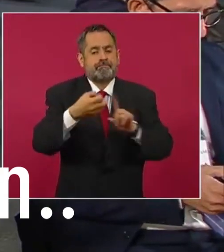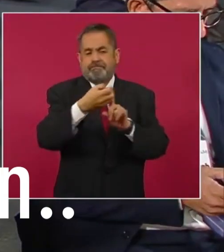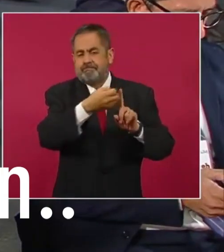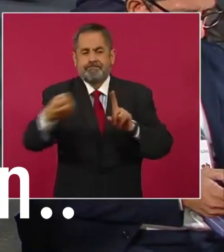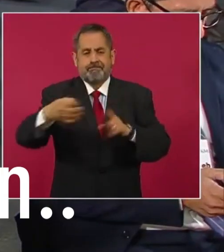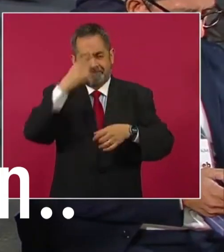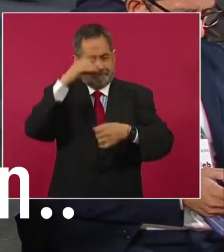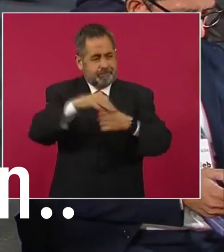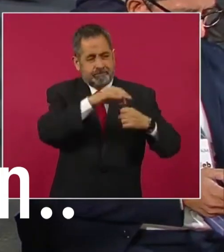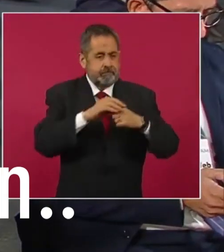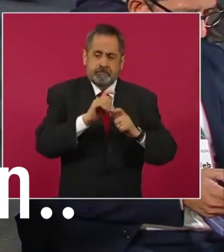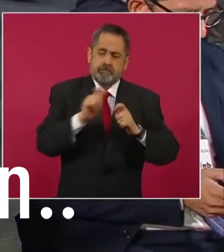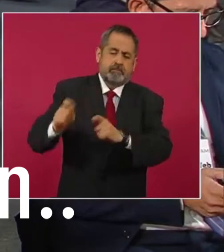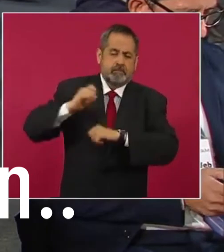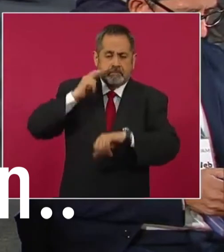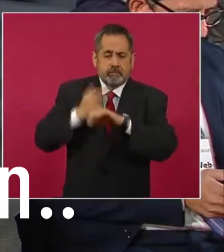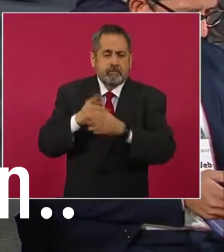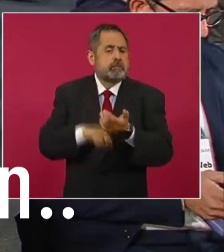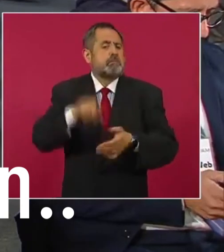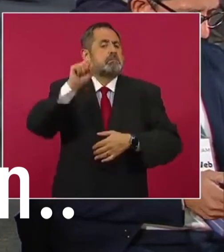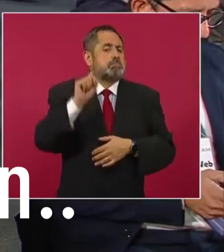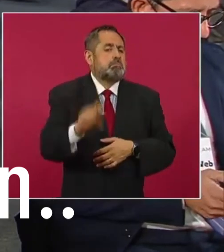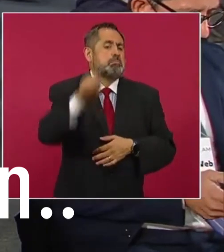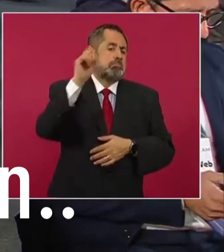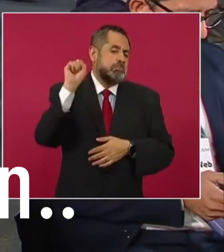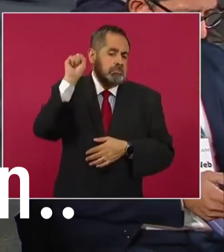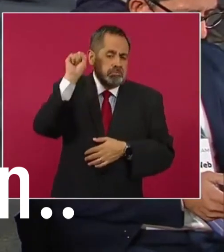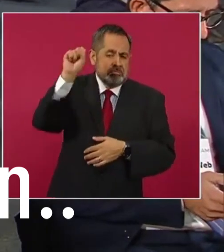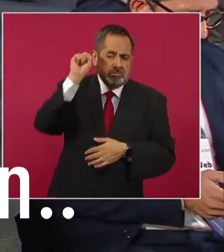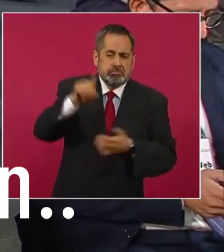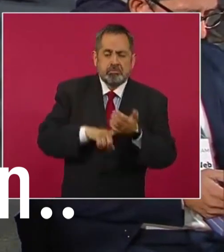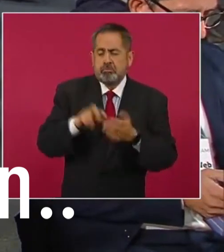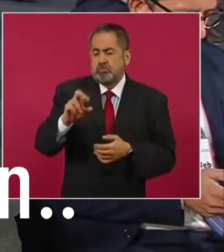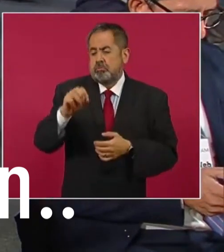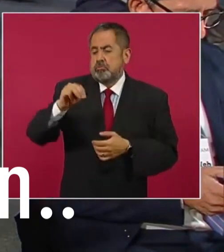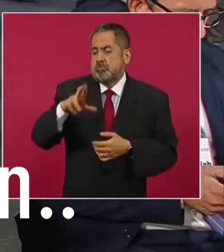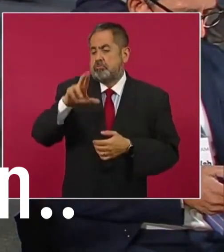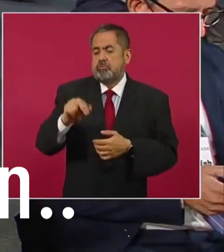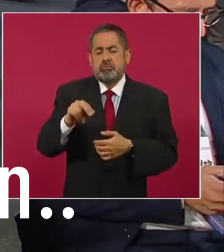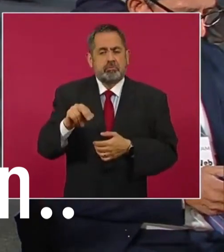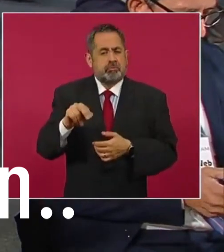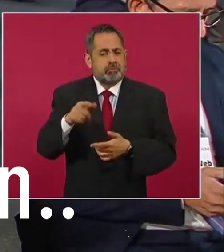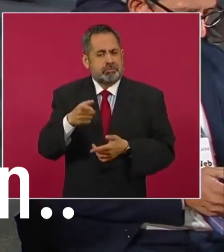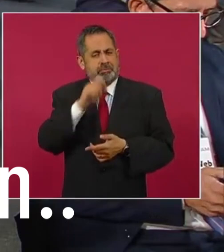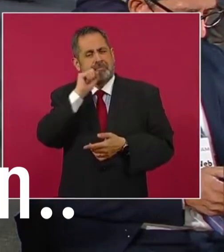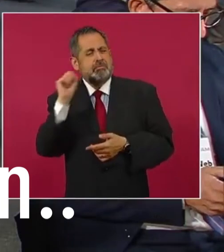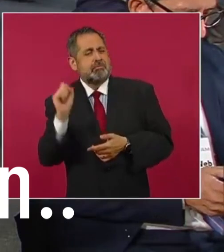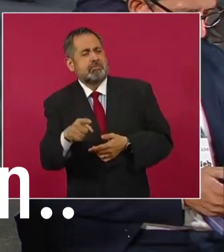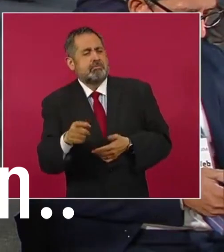elecciones pues se dejó en manos del sindicato que estaba en manos de Romero de Chams, precisamente. Entonces,